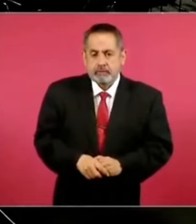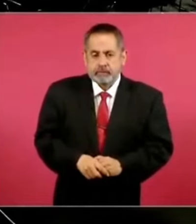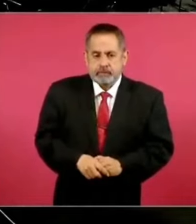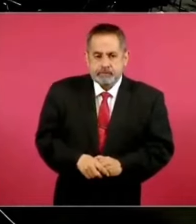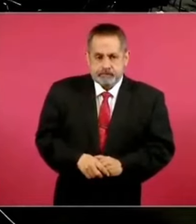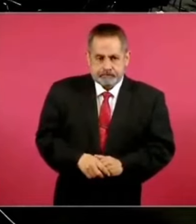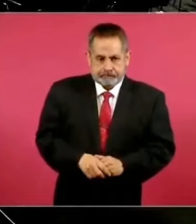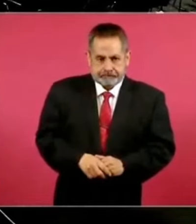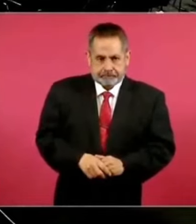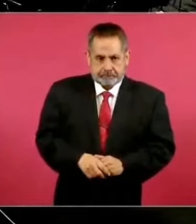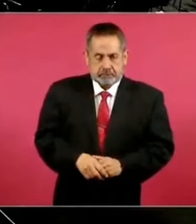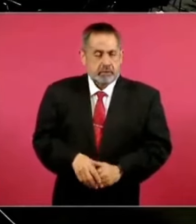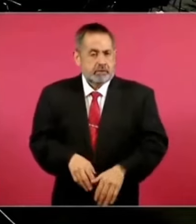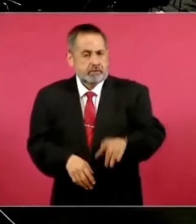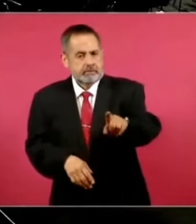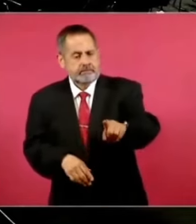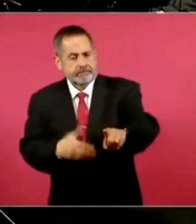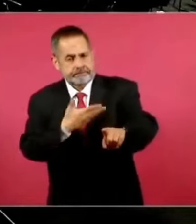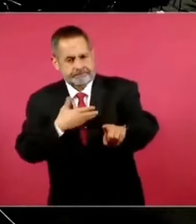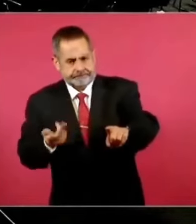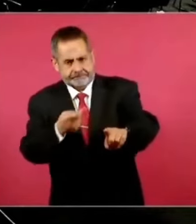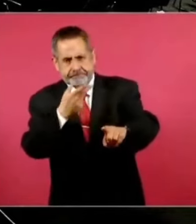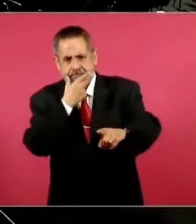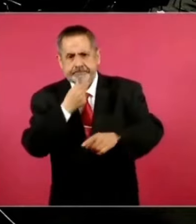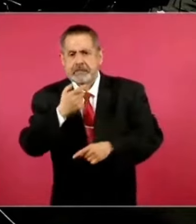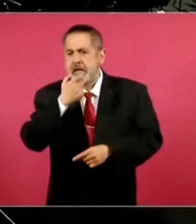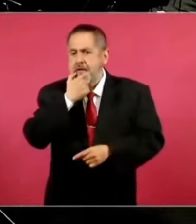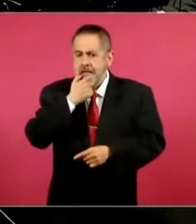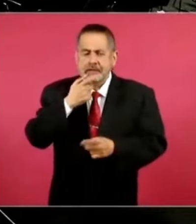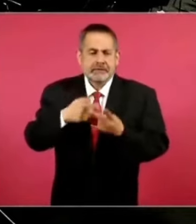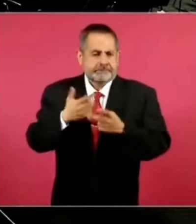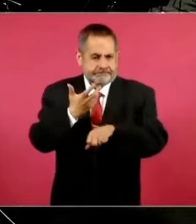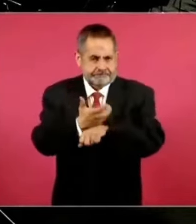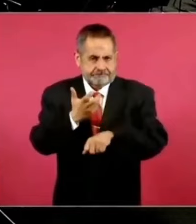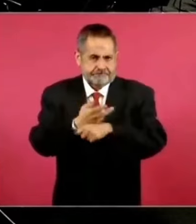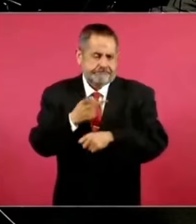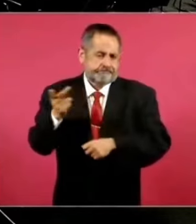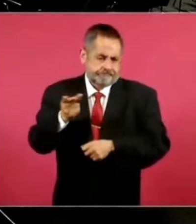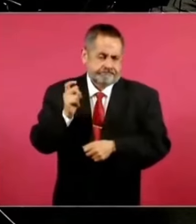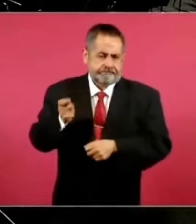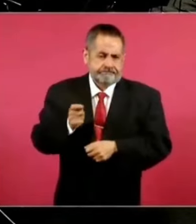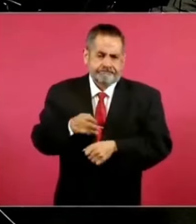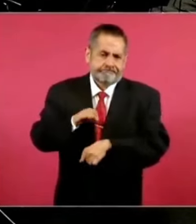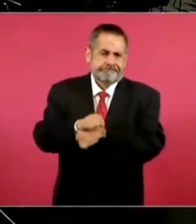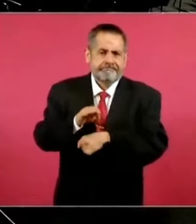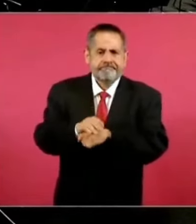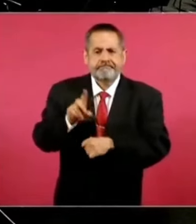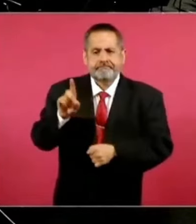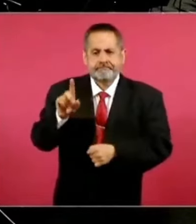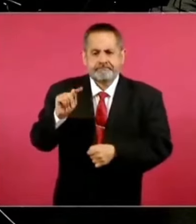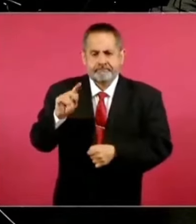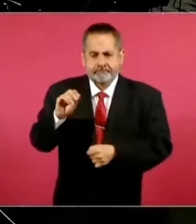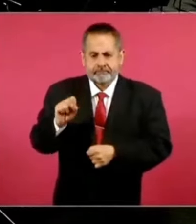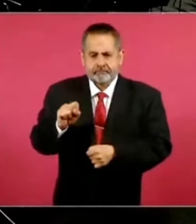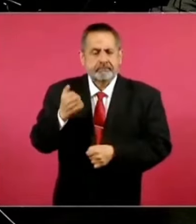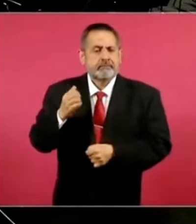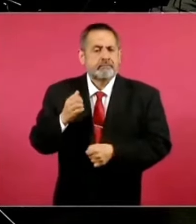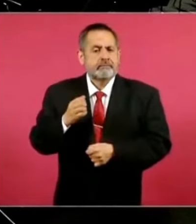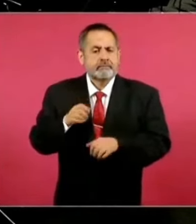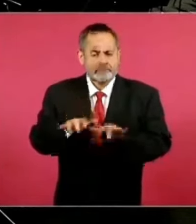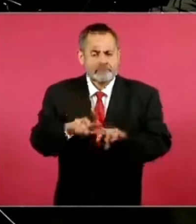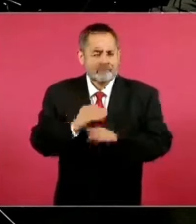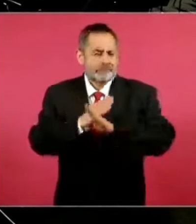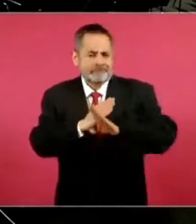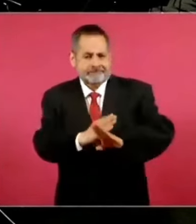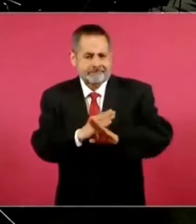Tanto Reino Unido como Estados Unidos son dos referentes en cuanto a la protección de datos y ciberseguridad. Entre